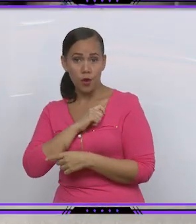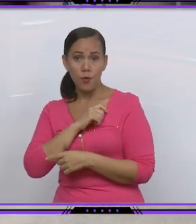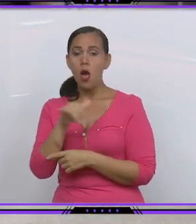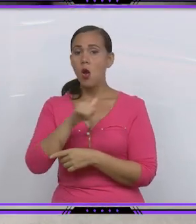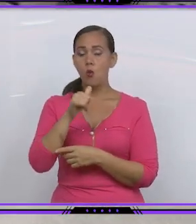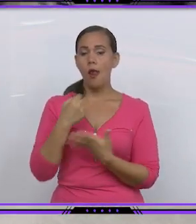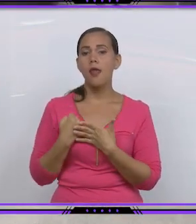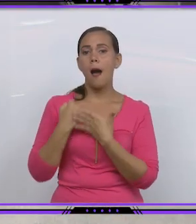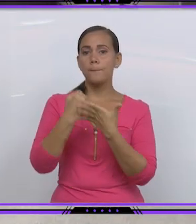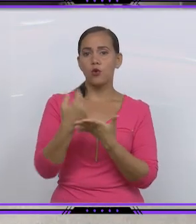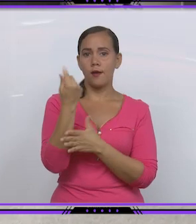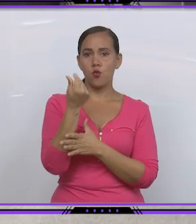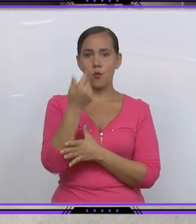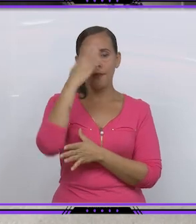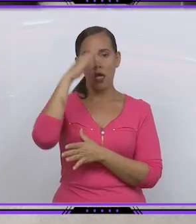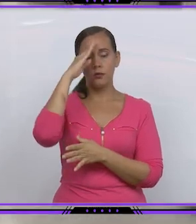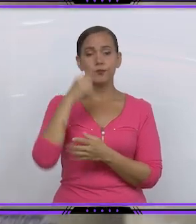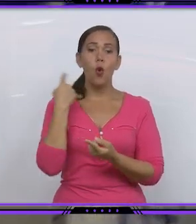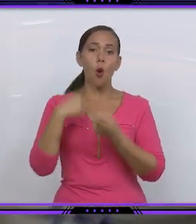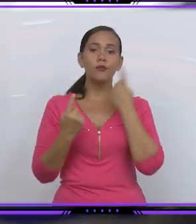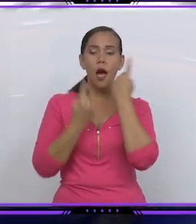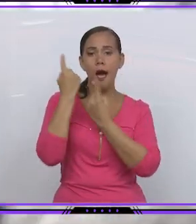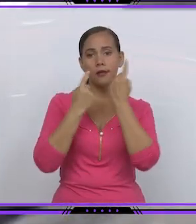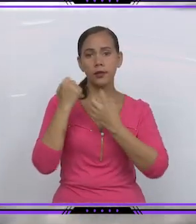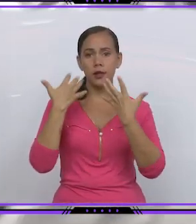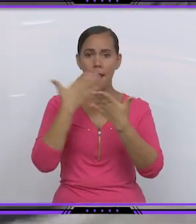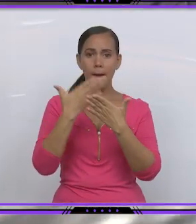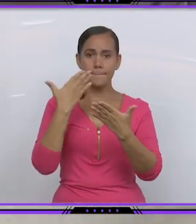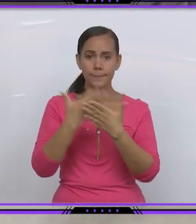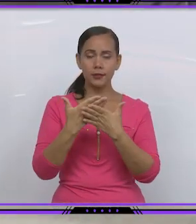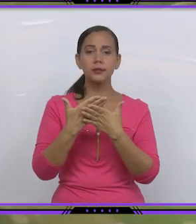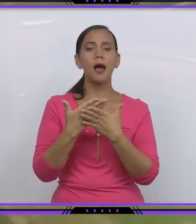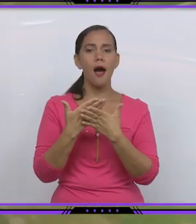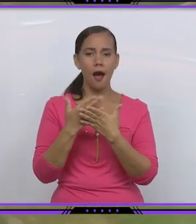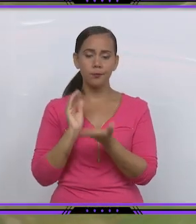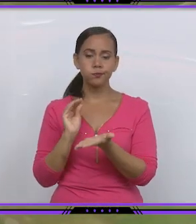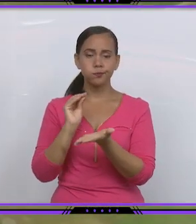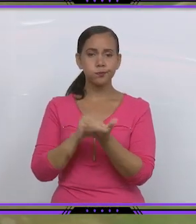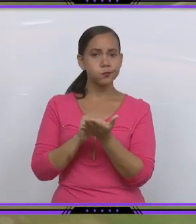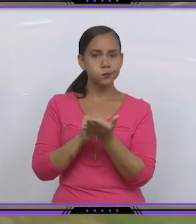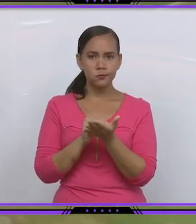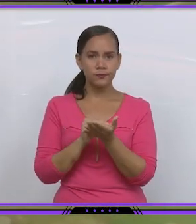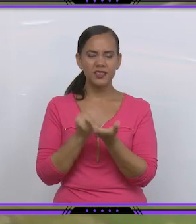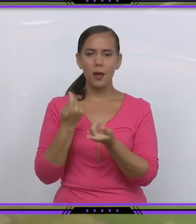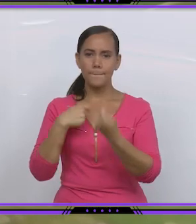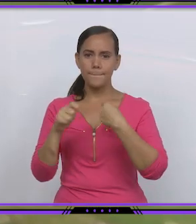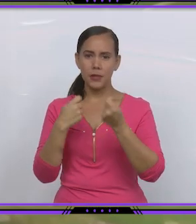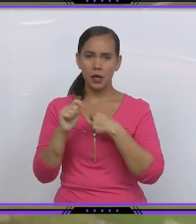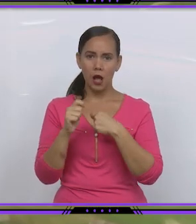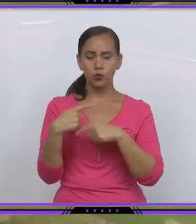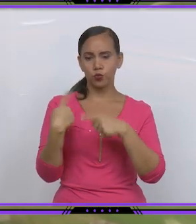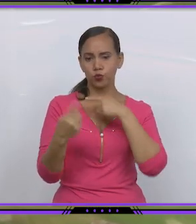Otra de las alternativas en la que la empresa de productos sanitarios PROSA se ha insertado con éxito es en el mercado cambiario.